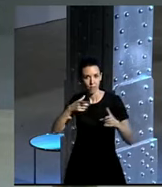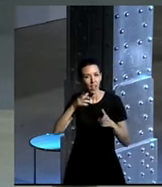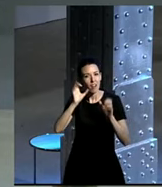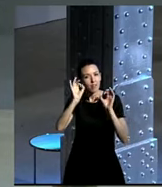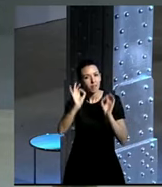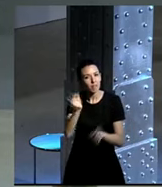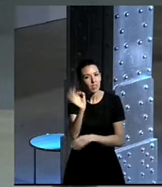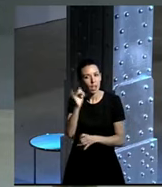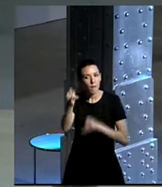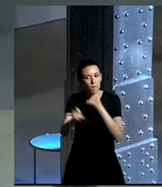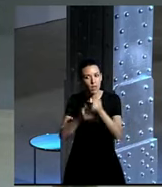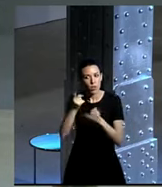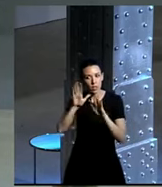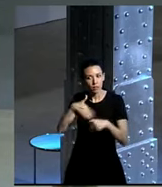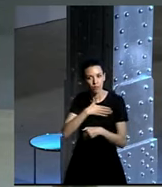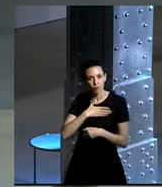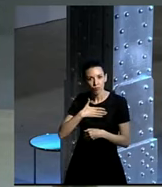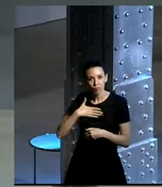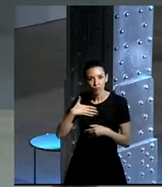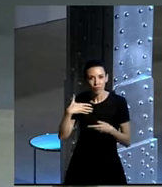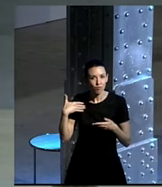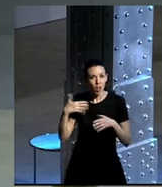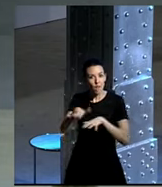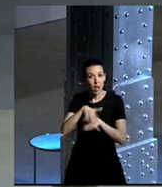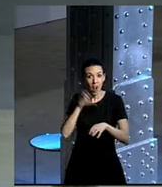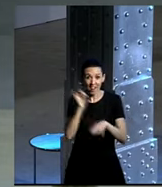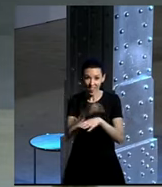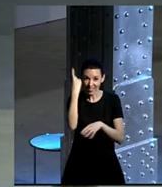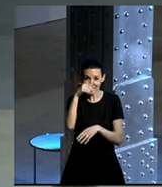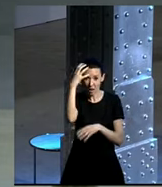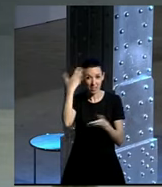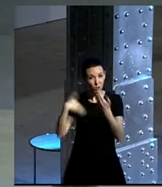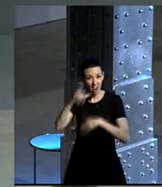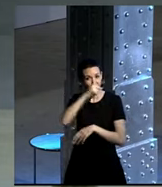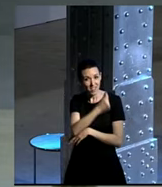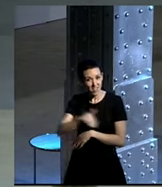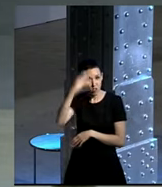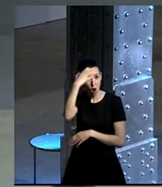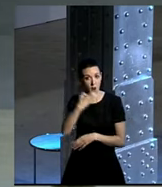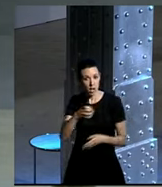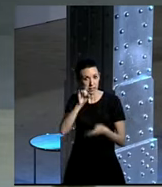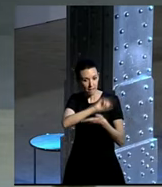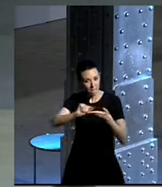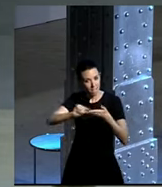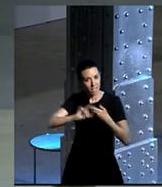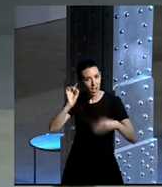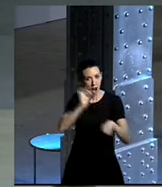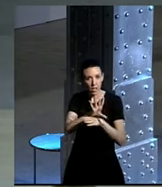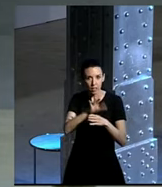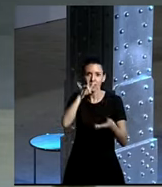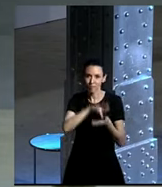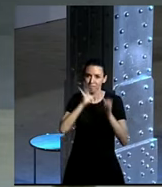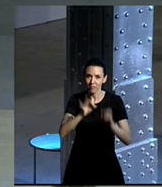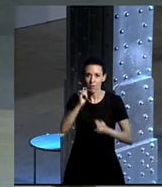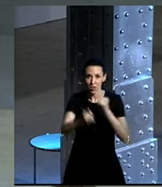de deseo que ha figurado en la mayoría de las cartas a los reyes, de cuando hemos sido niños. Ha sido un momento de aprendizaje iniciático